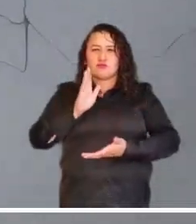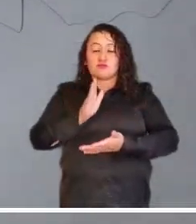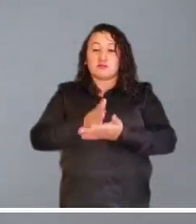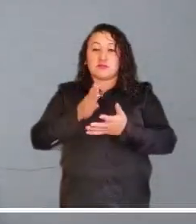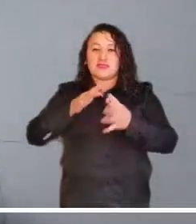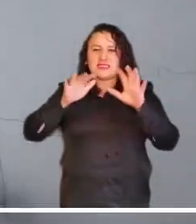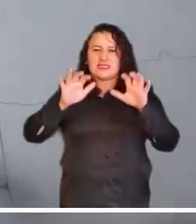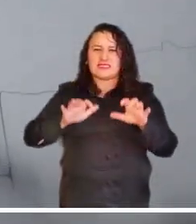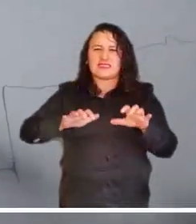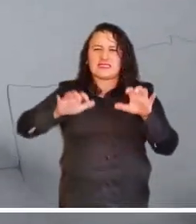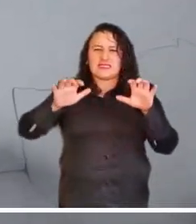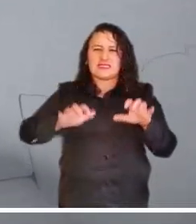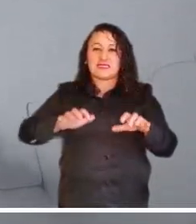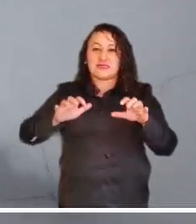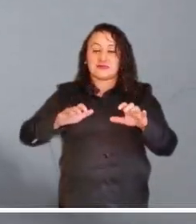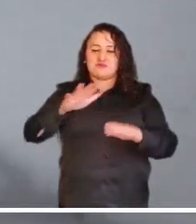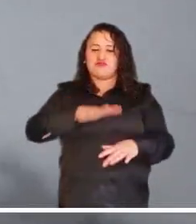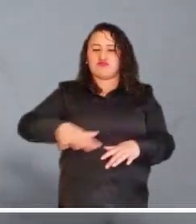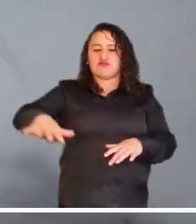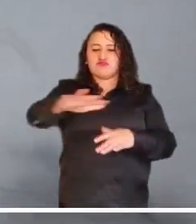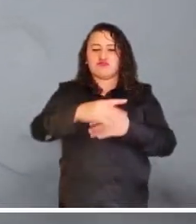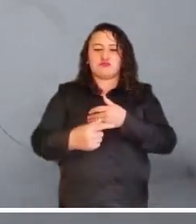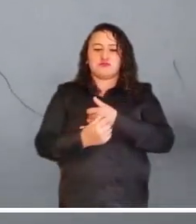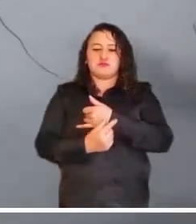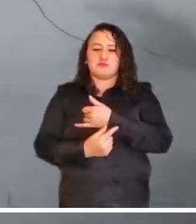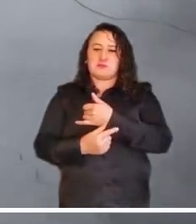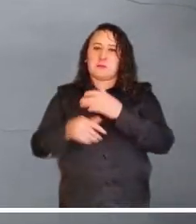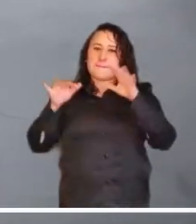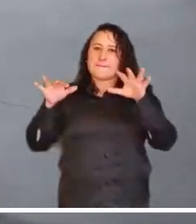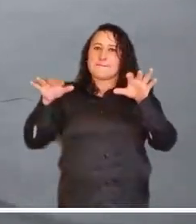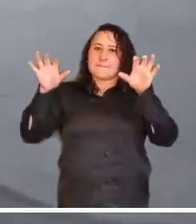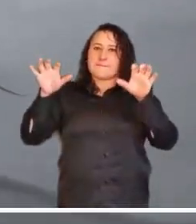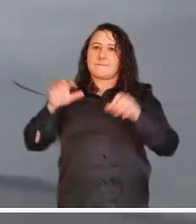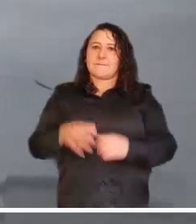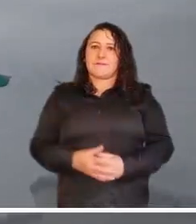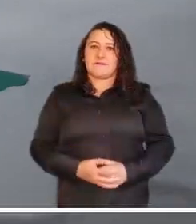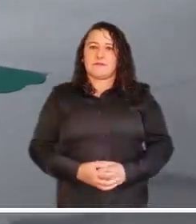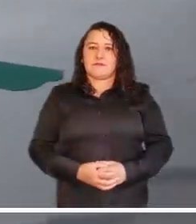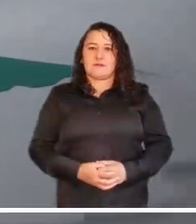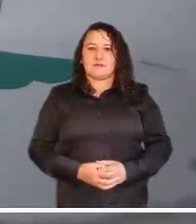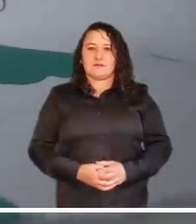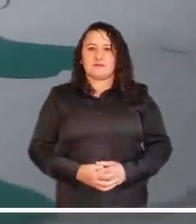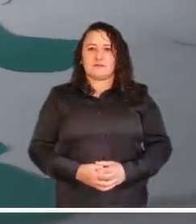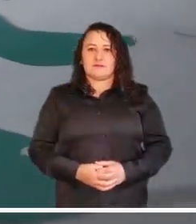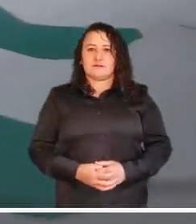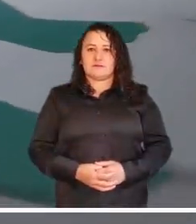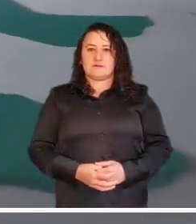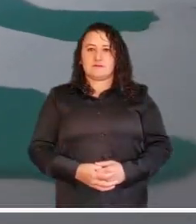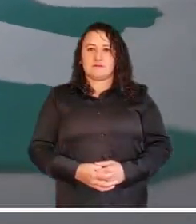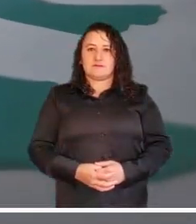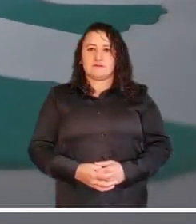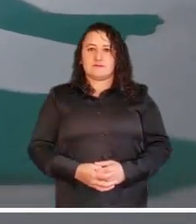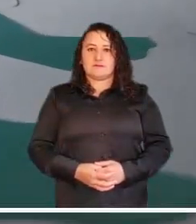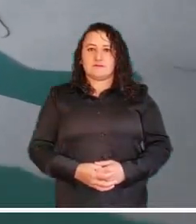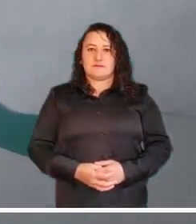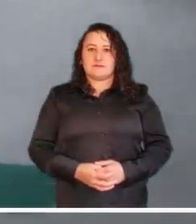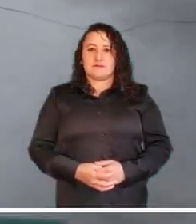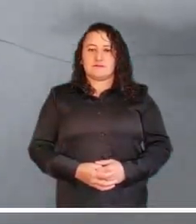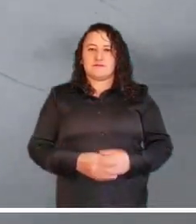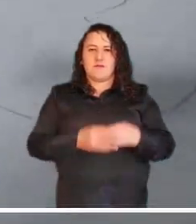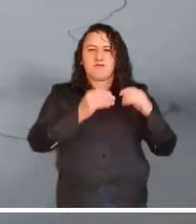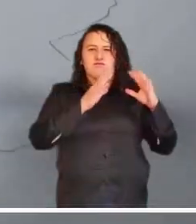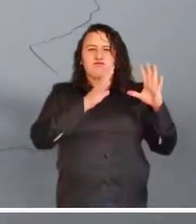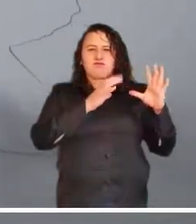Chocó se despide con probabilidades altas de lluvia, mientras que en el resto del Pacífico tendremos tiempo seco.